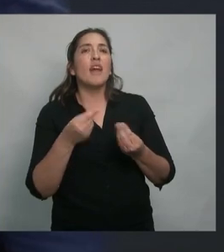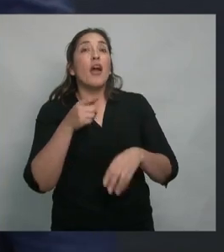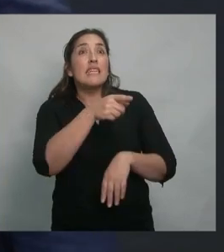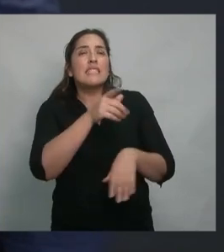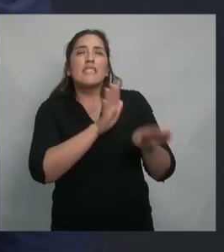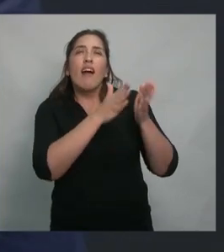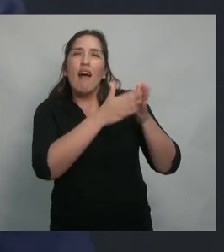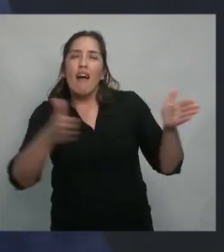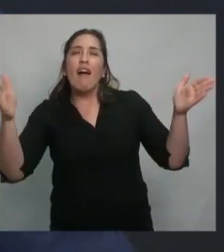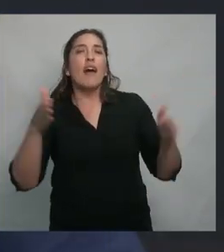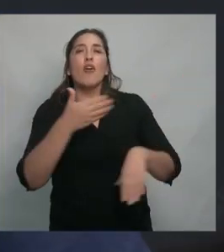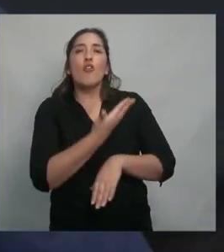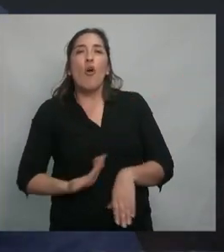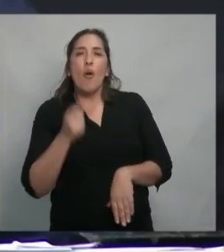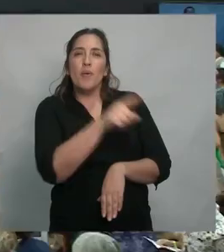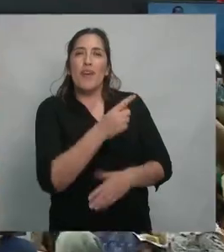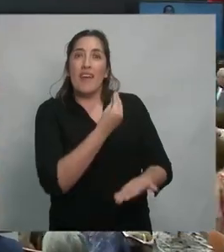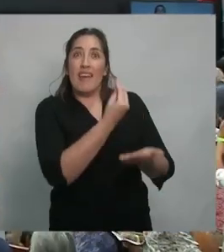felicidad que expresó tu gobierno.